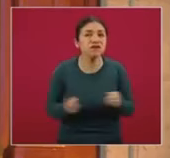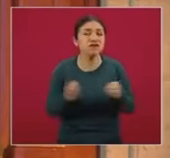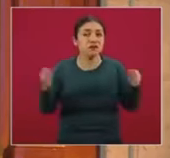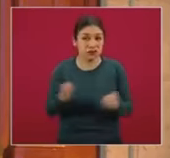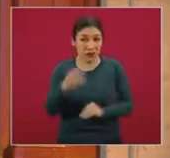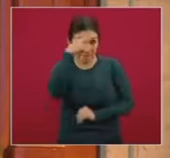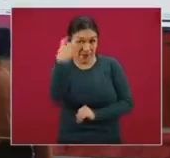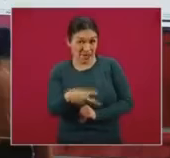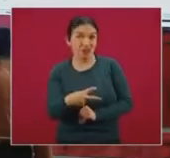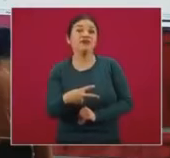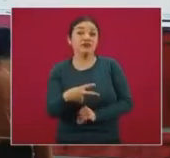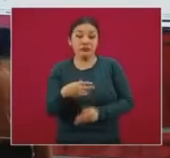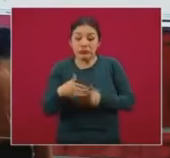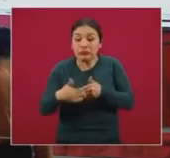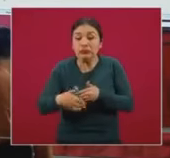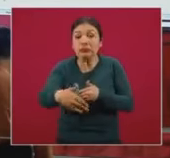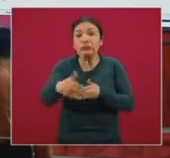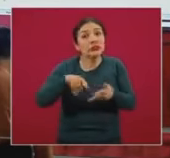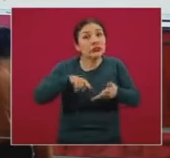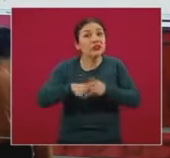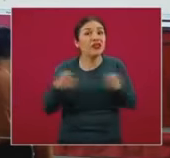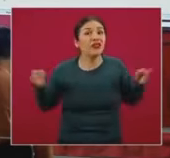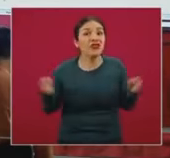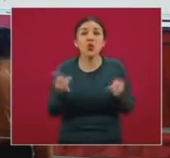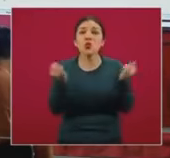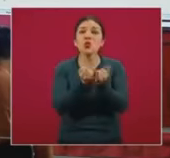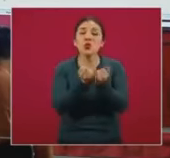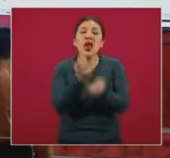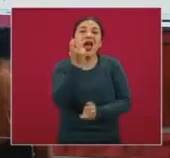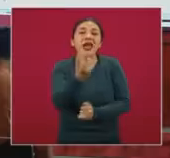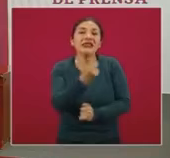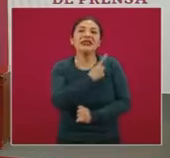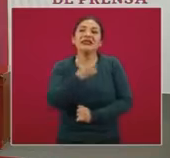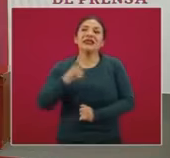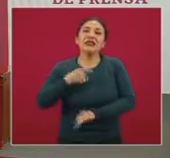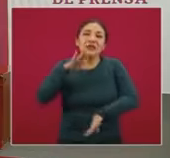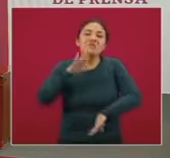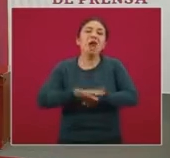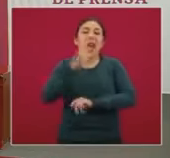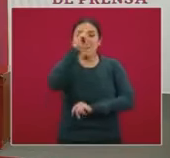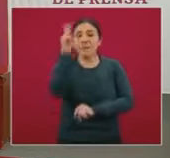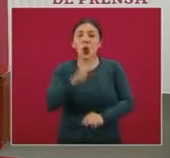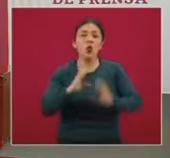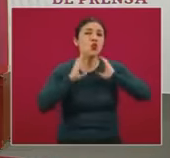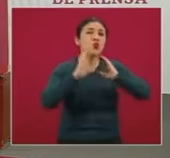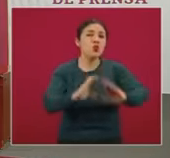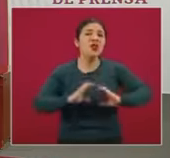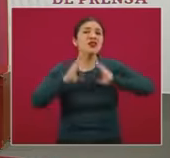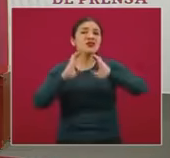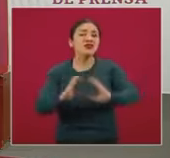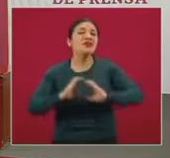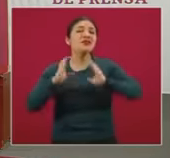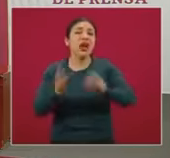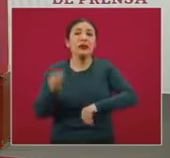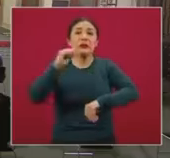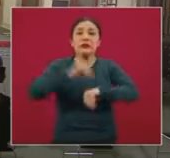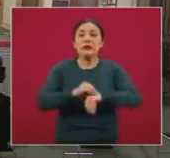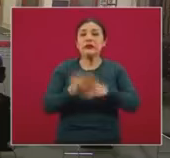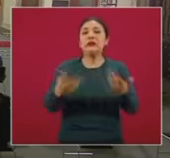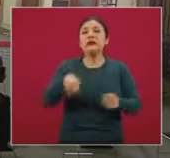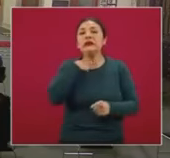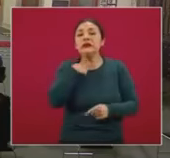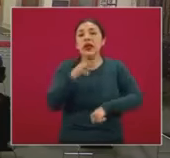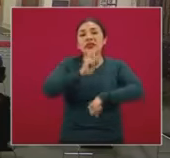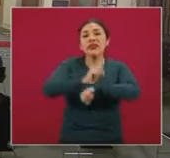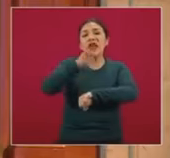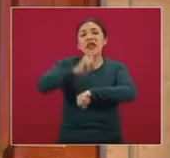México está entrando también a la temporada invernal, y de ahí que debemos de extremar precauciones y debemos de poner en práctica en